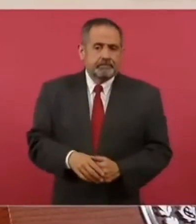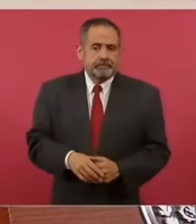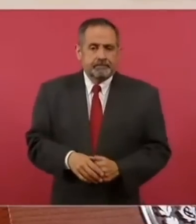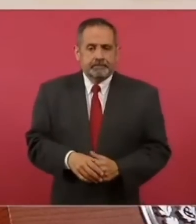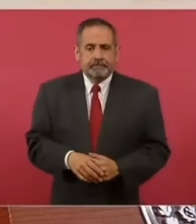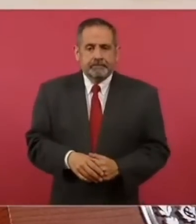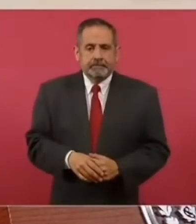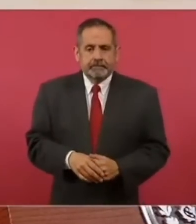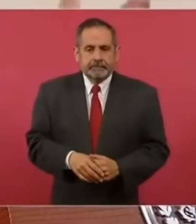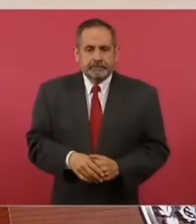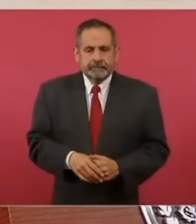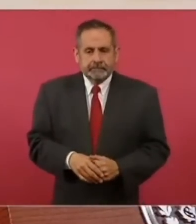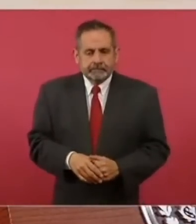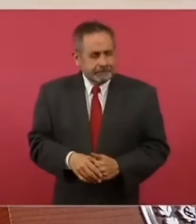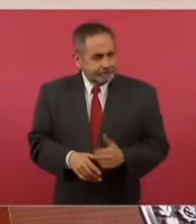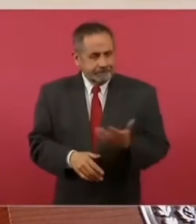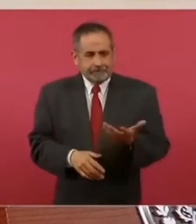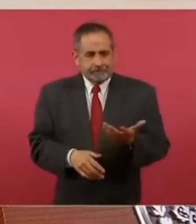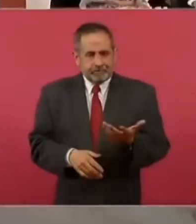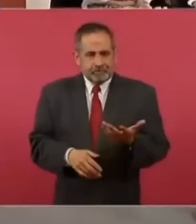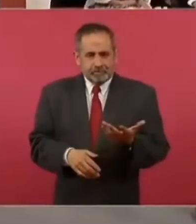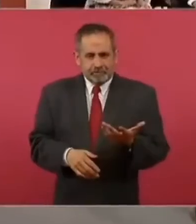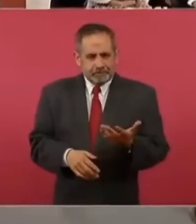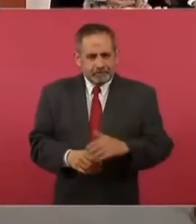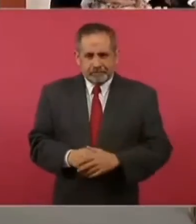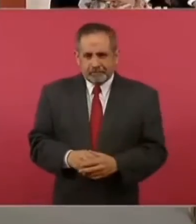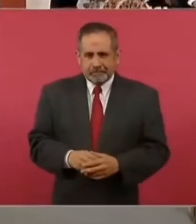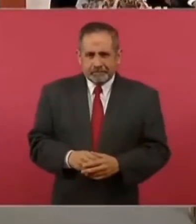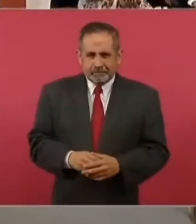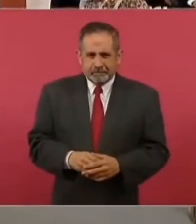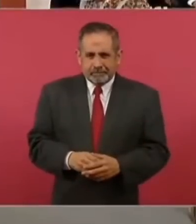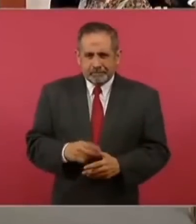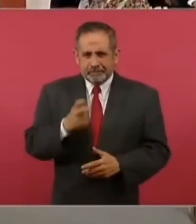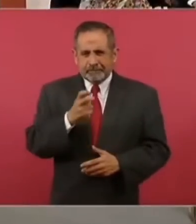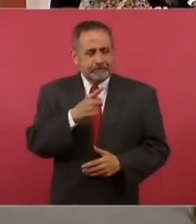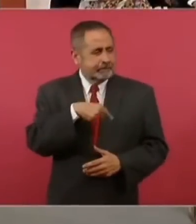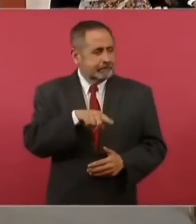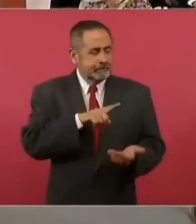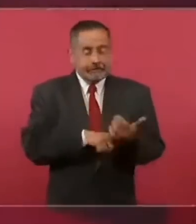eso es lo que los tiene